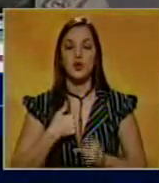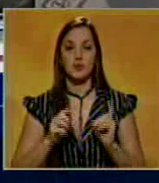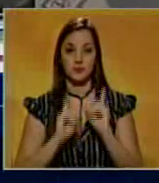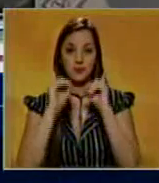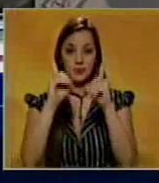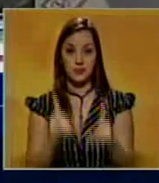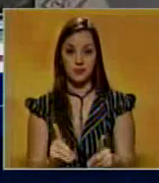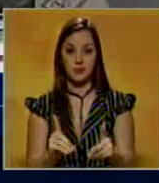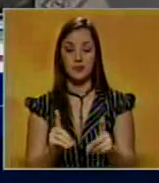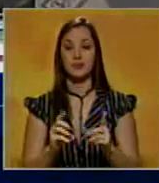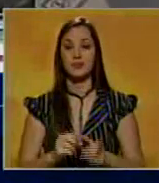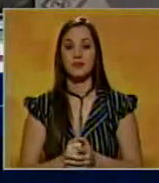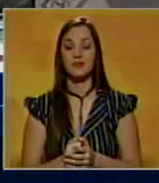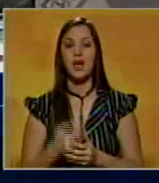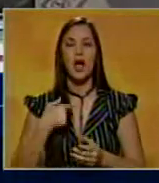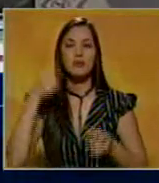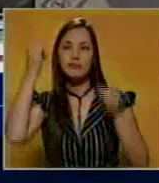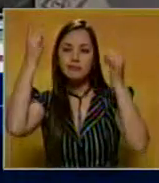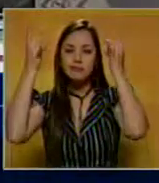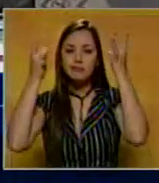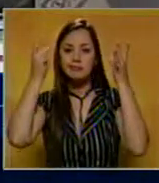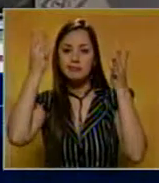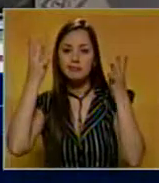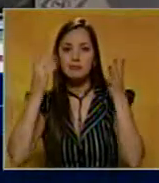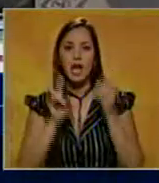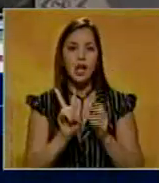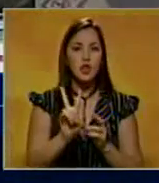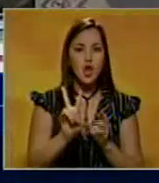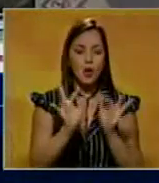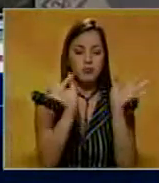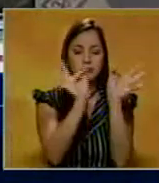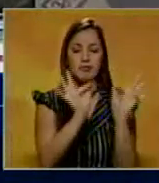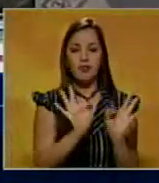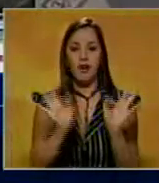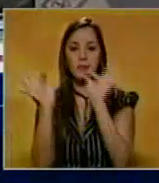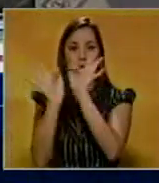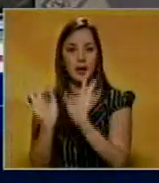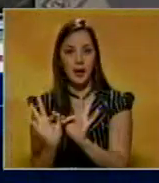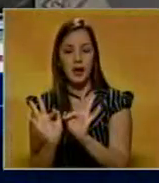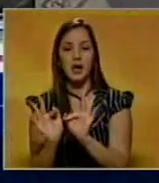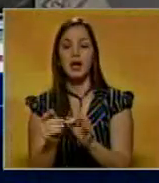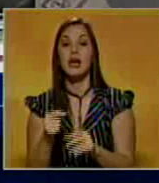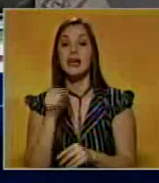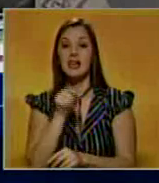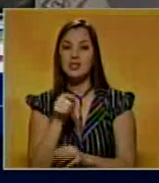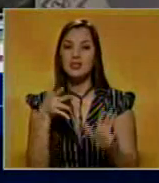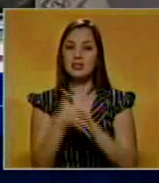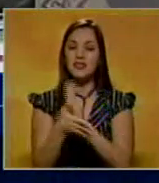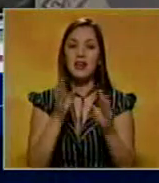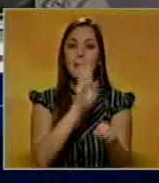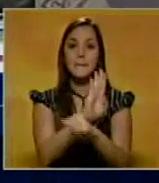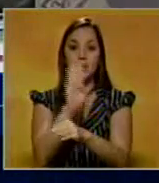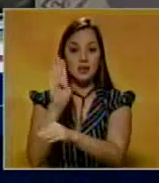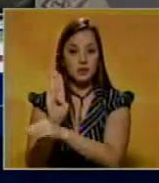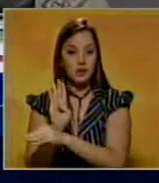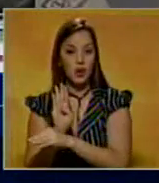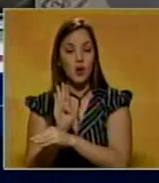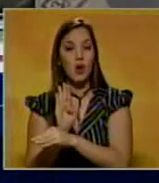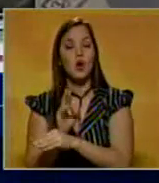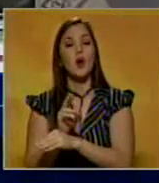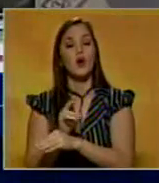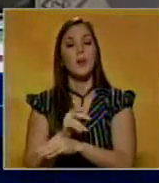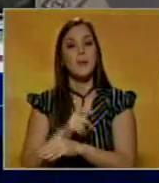crear dos categorías para proteger a nuestro pueblo.